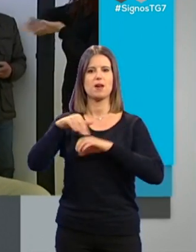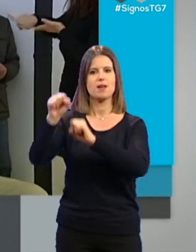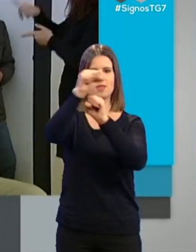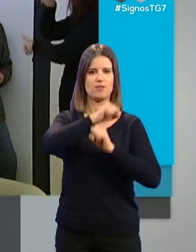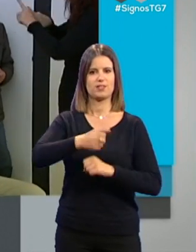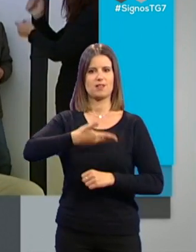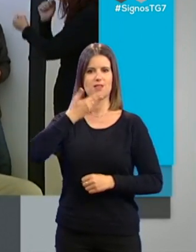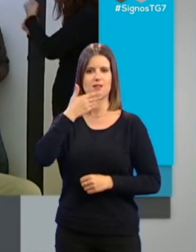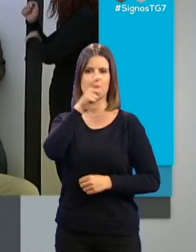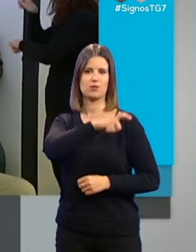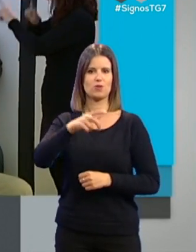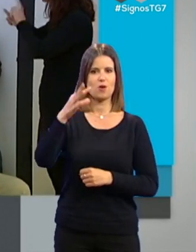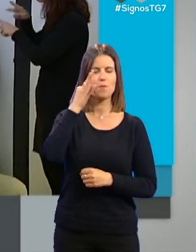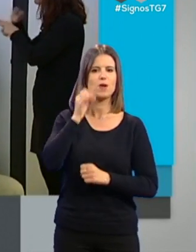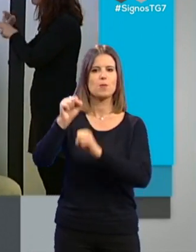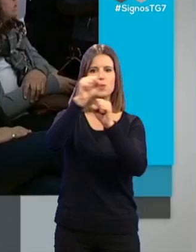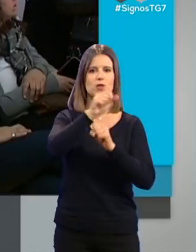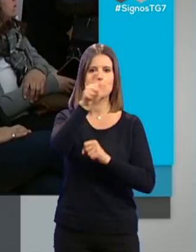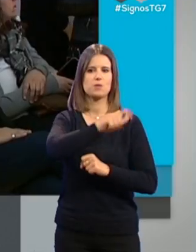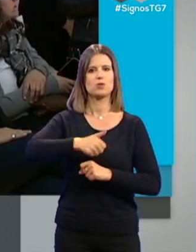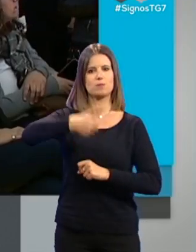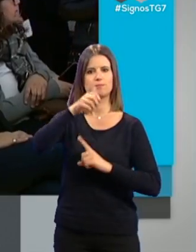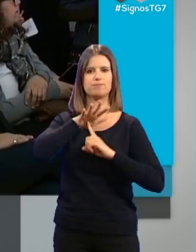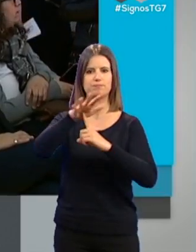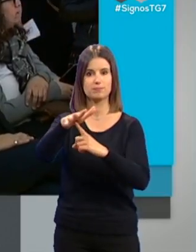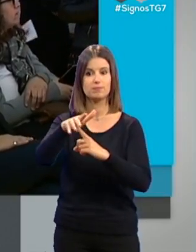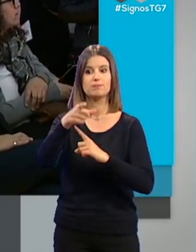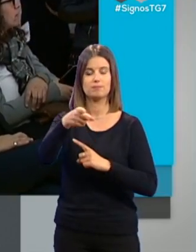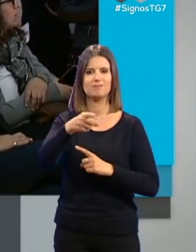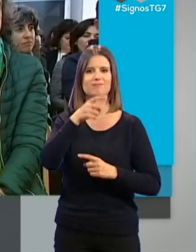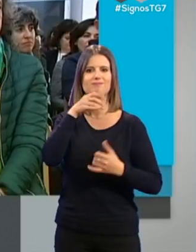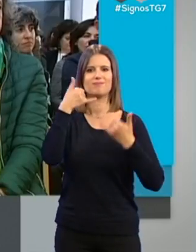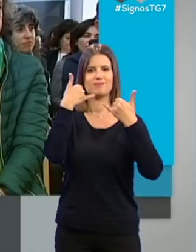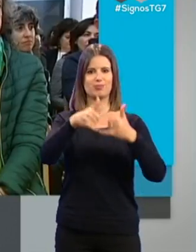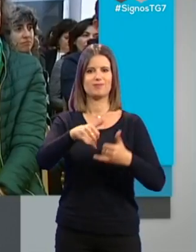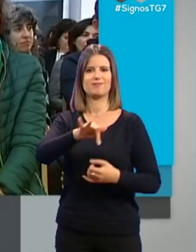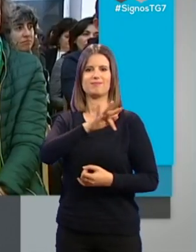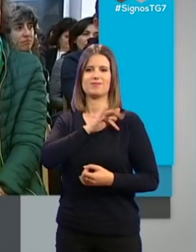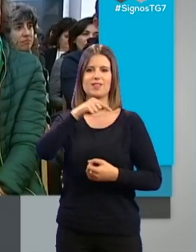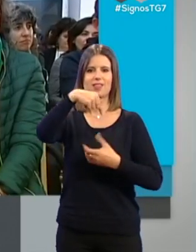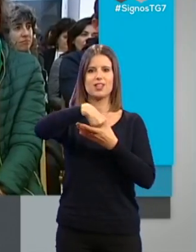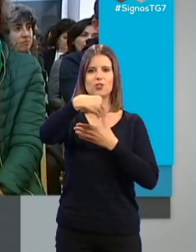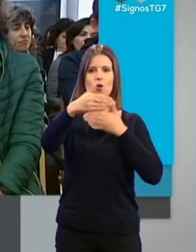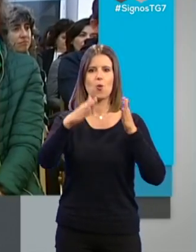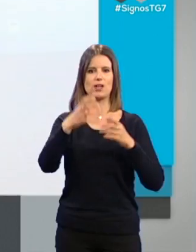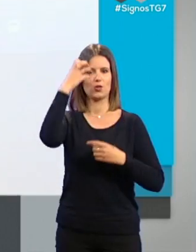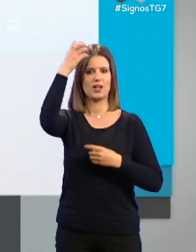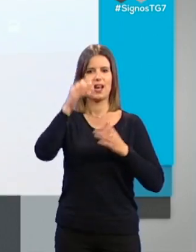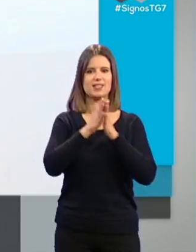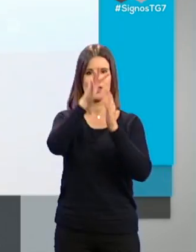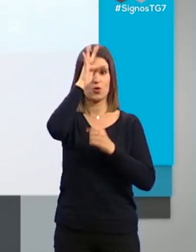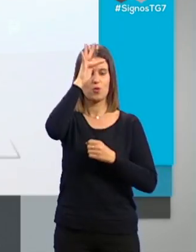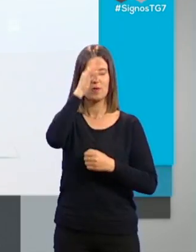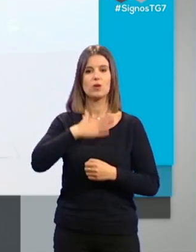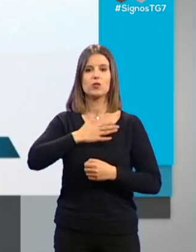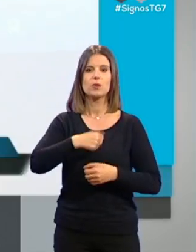de la dignidad humana y la protección de las personas más vulnerables. El acto de entrega se ha desarrollado en el Cuarto Real de Santo Domingo. El